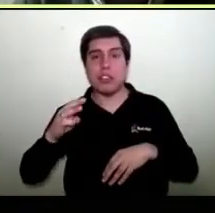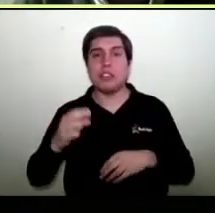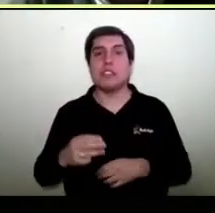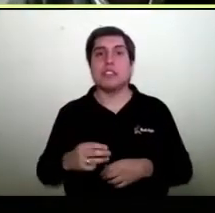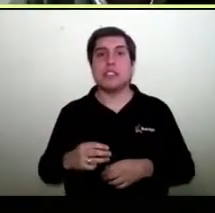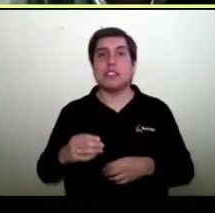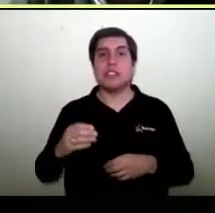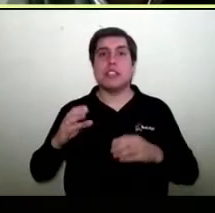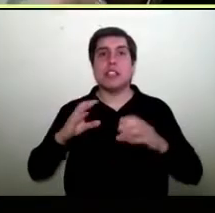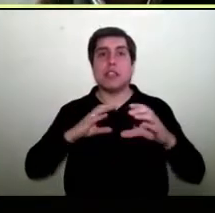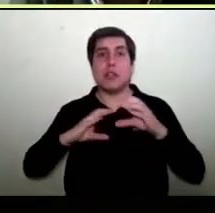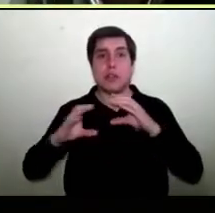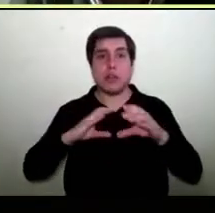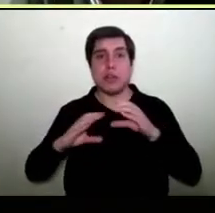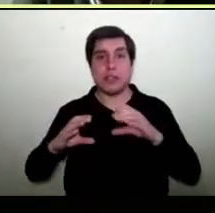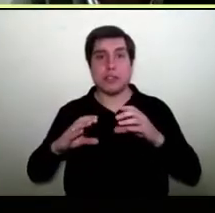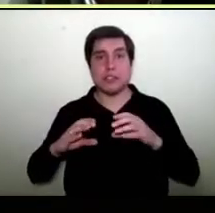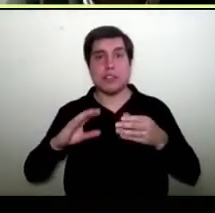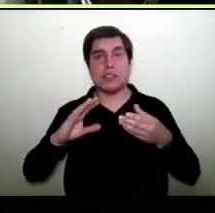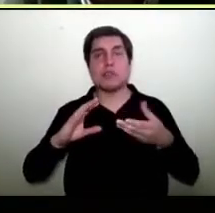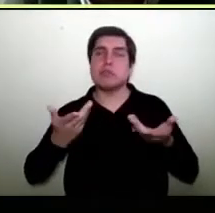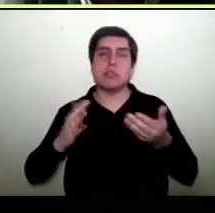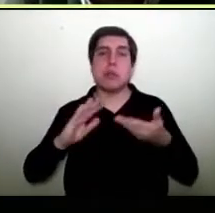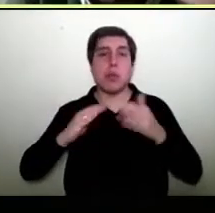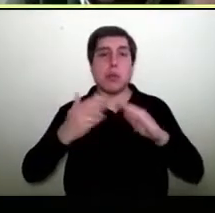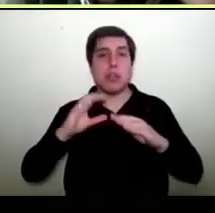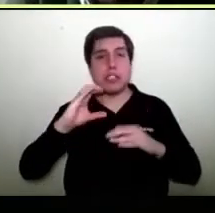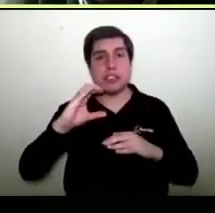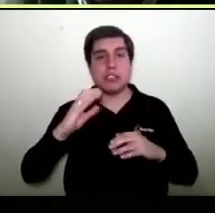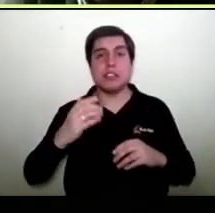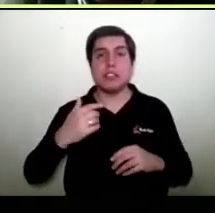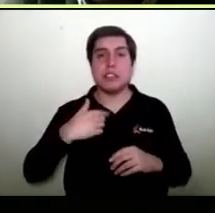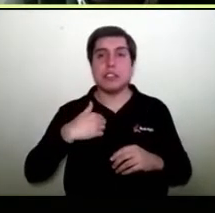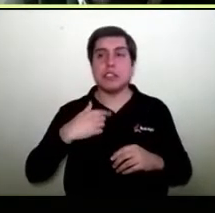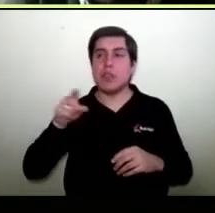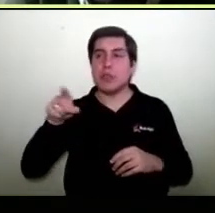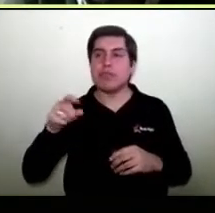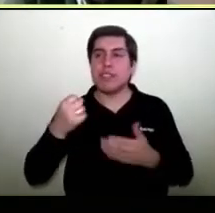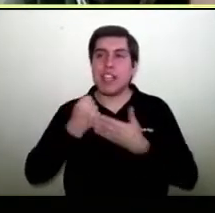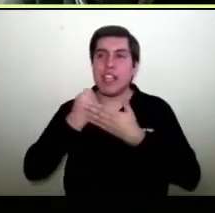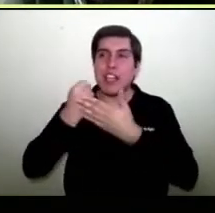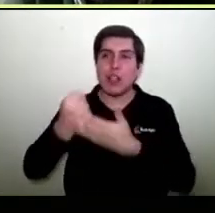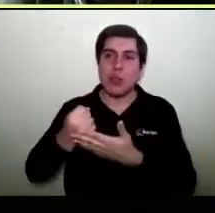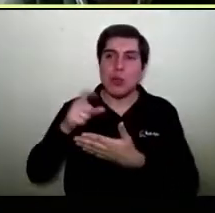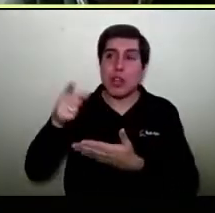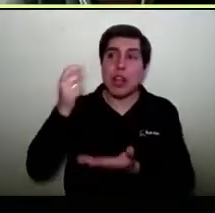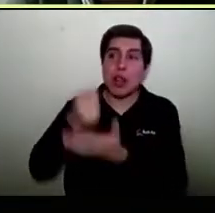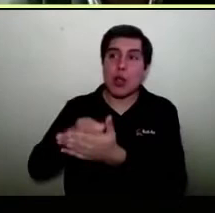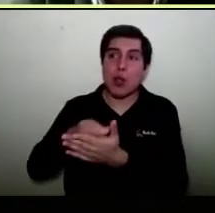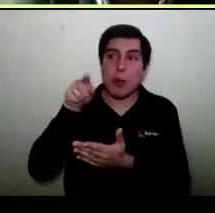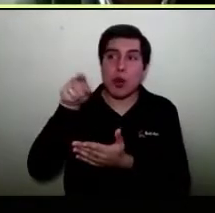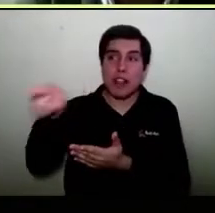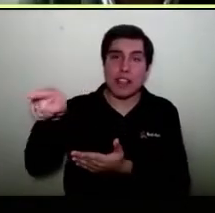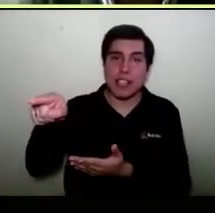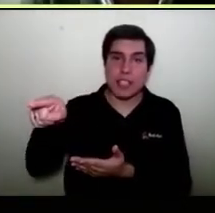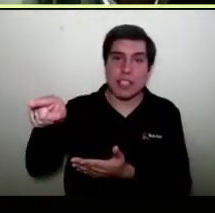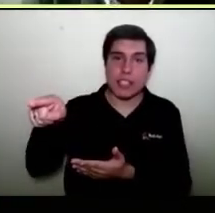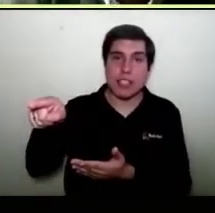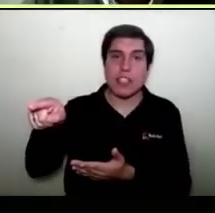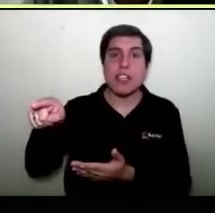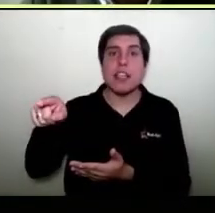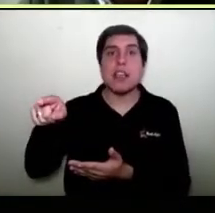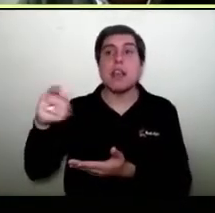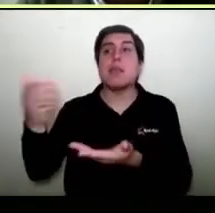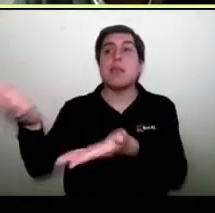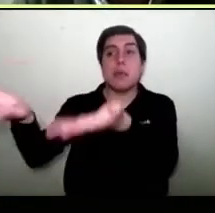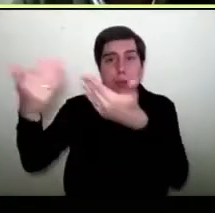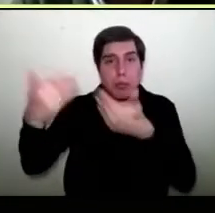una comunidad colaborativa, estoy en comunidad C, quiero hacer algo por alguien, es decir, voy a ir, le voy a comprar a la otra persona, pero quiero a